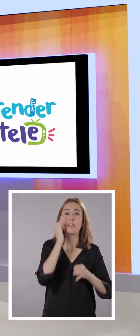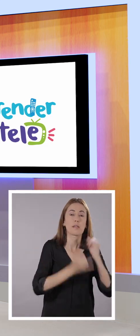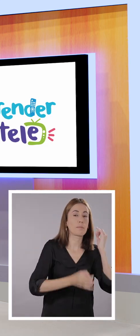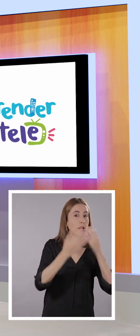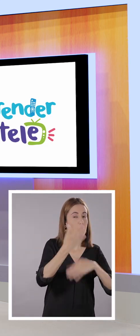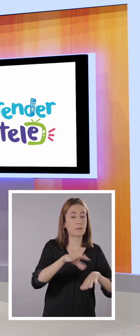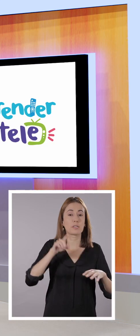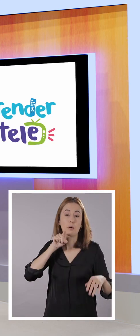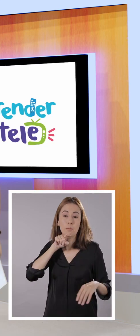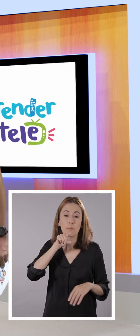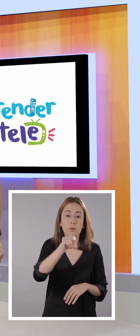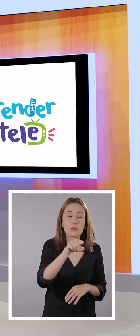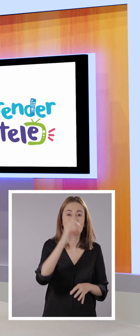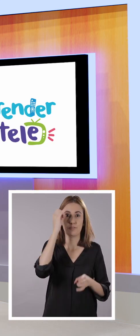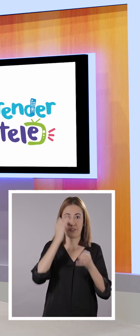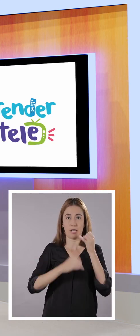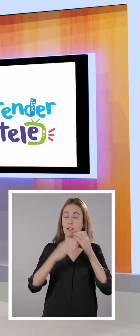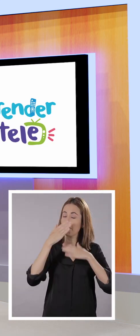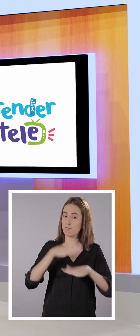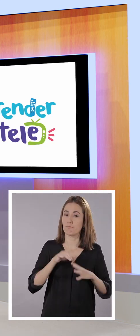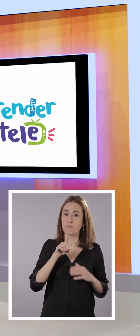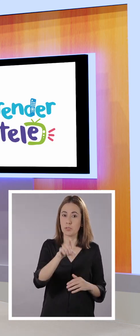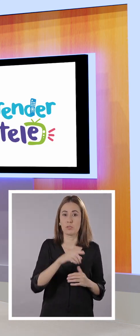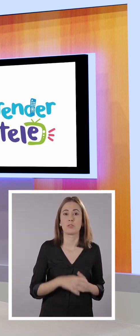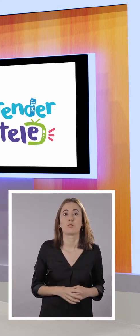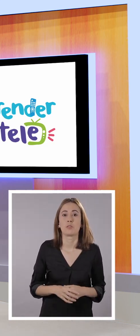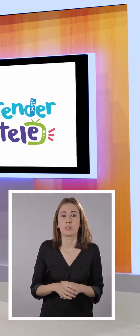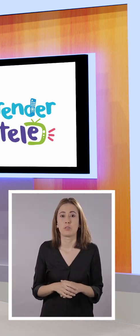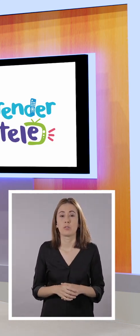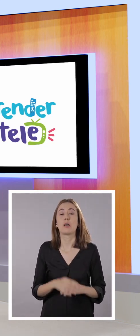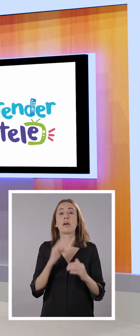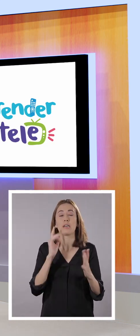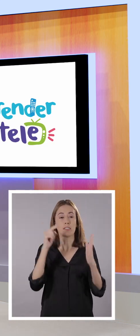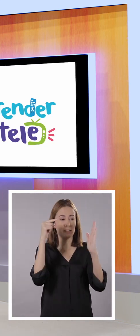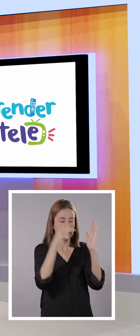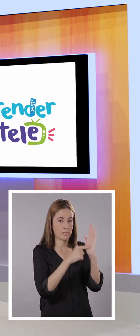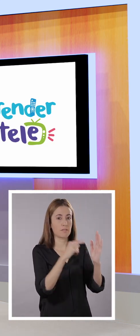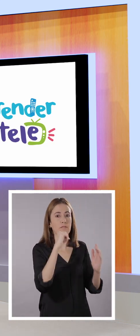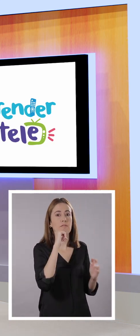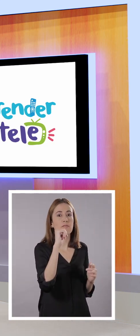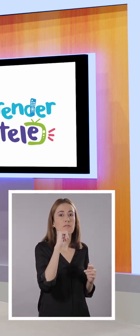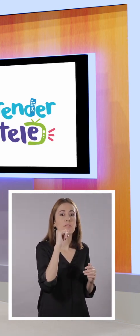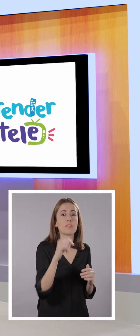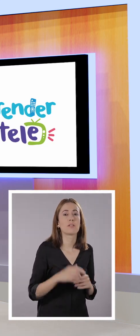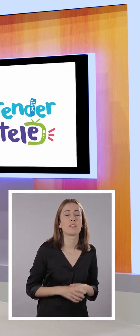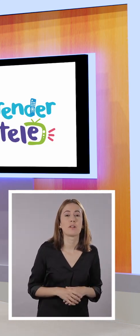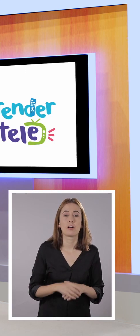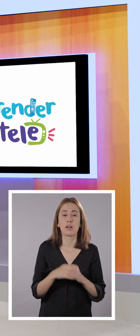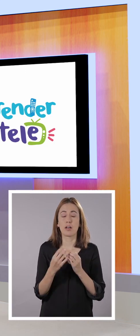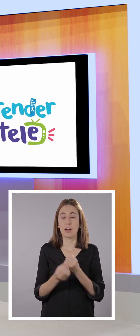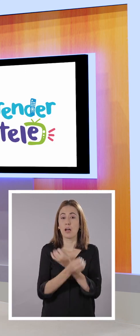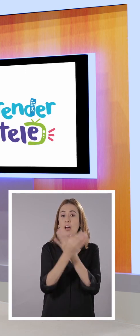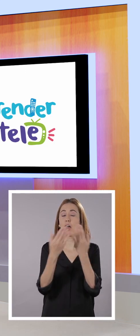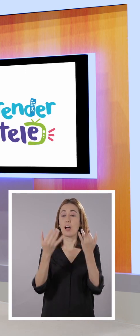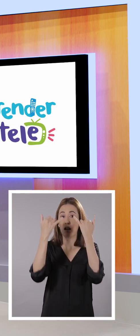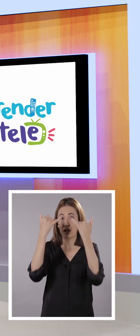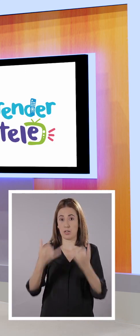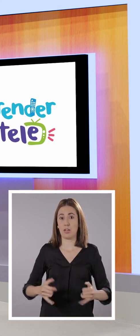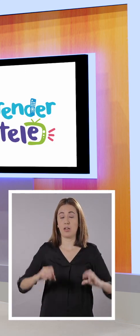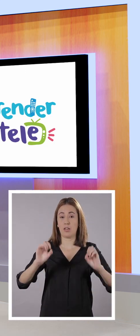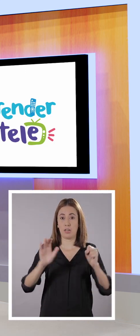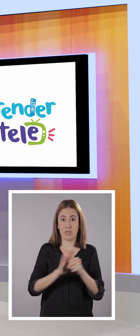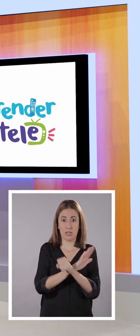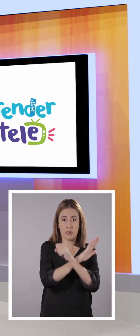Punto final. Exactamente. Muy bien. ¿Y aquí también nos falta uno? Correcto. Genial. Entonces,